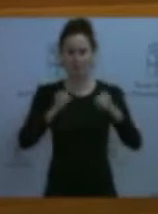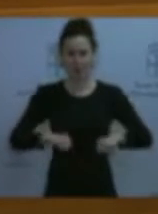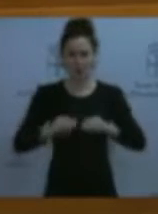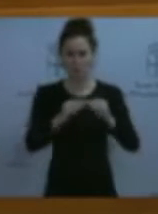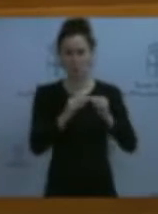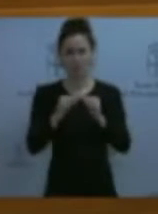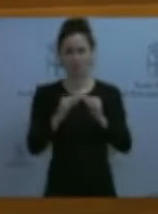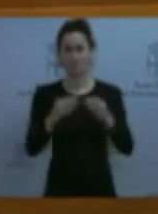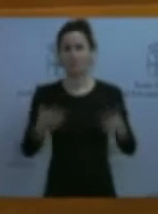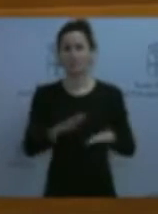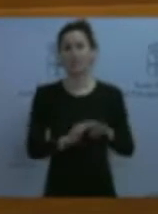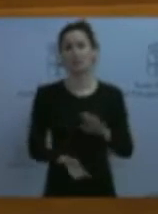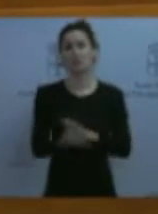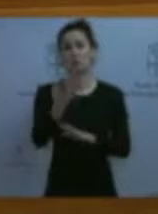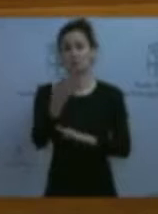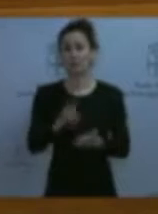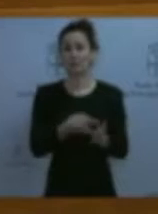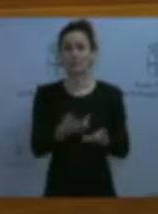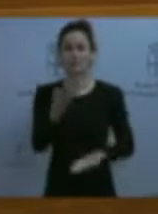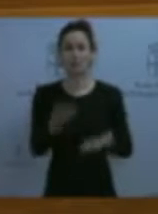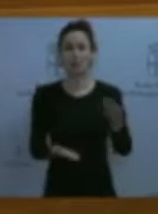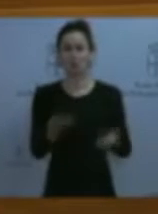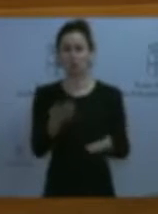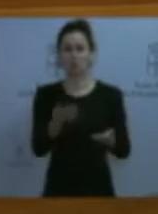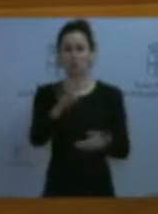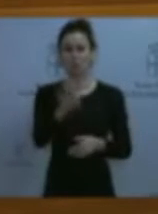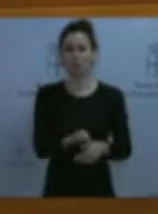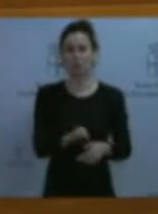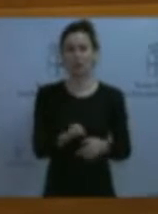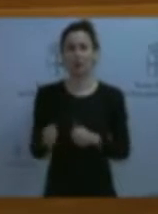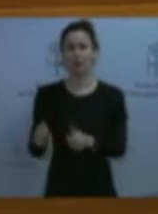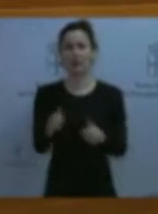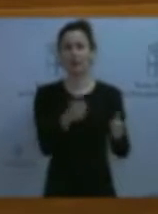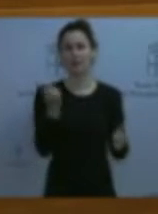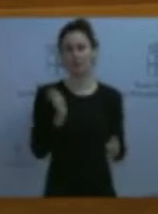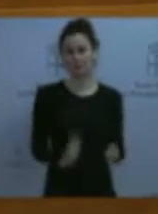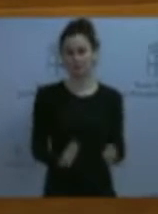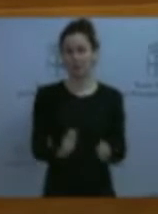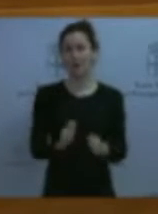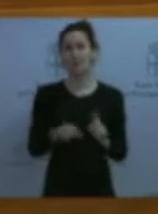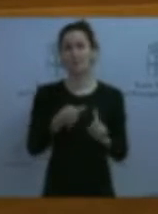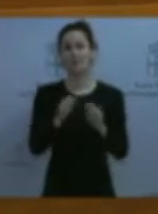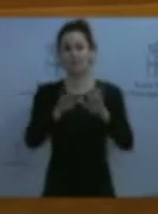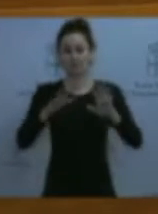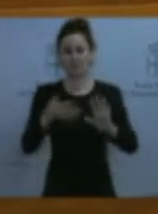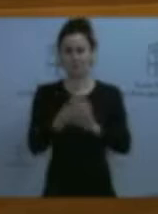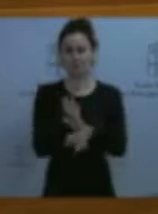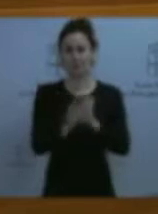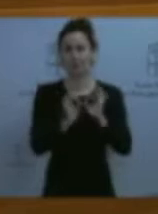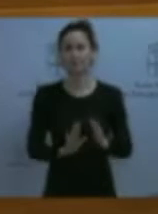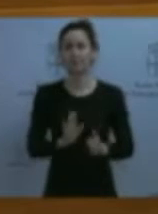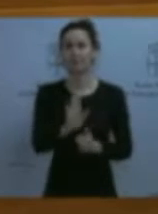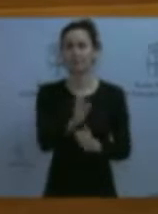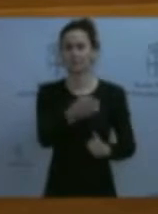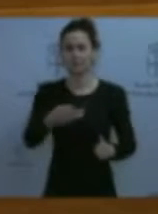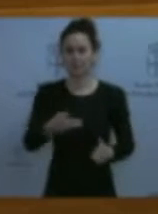que tienda a crear un sistema justo de reparto de cuotas por pescador, como así se dejó claro también en la propuesta de resolución